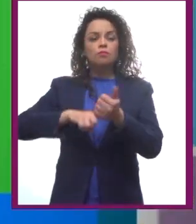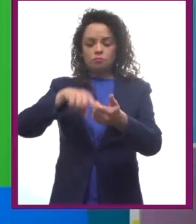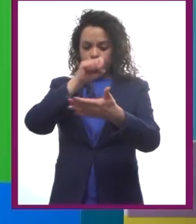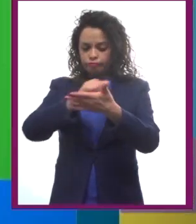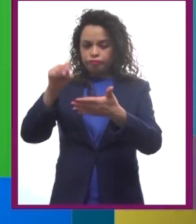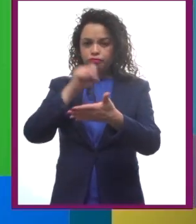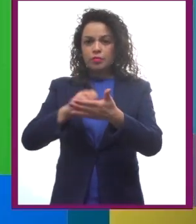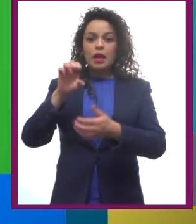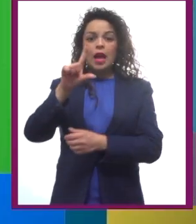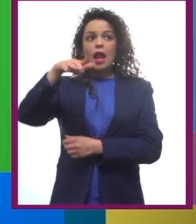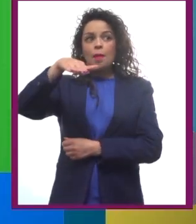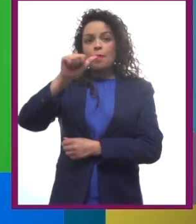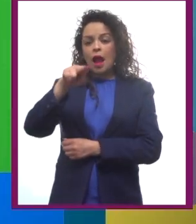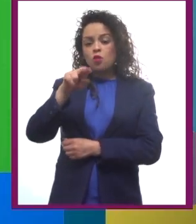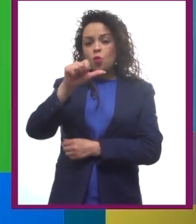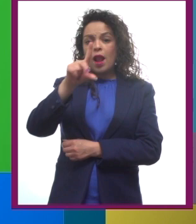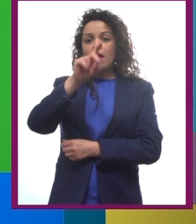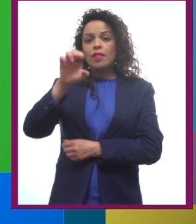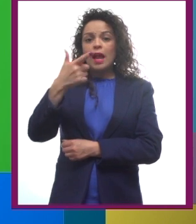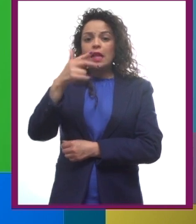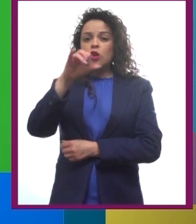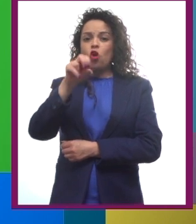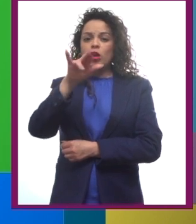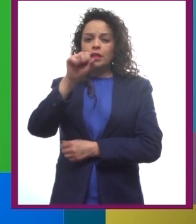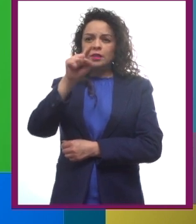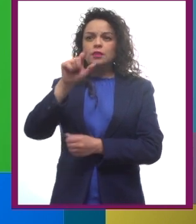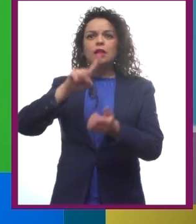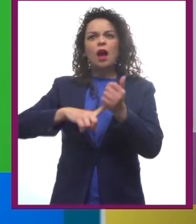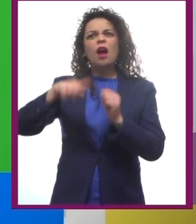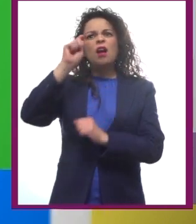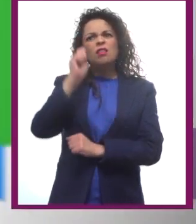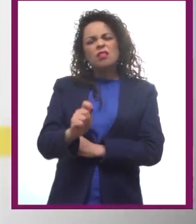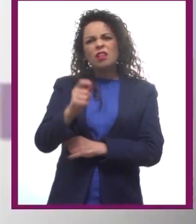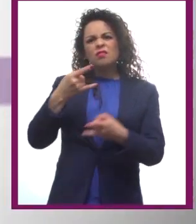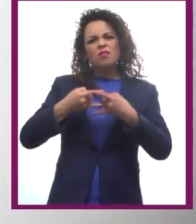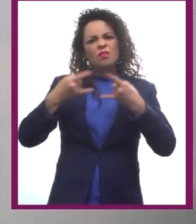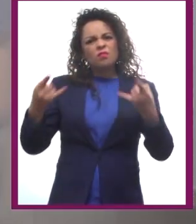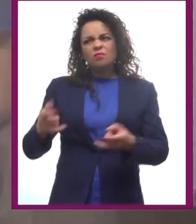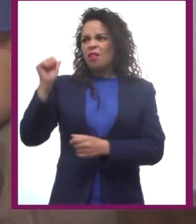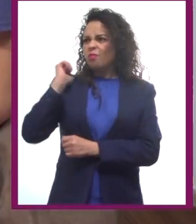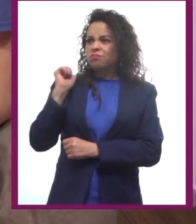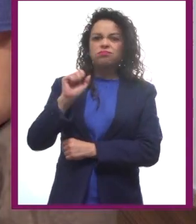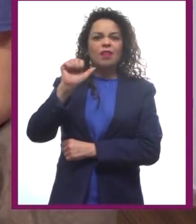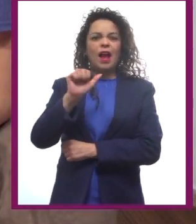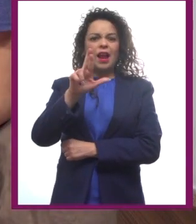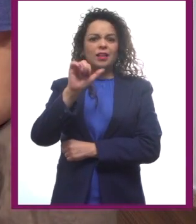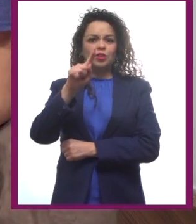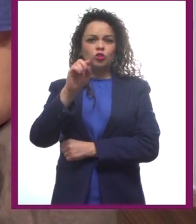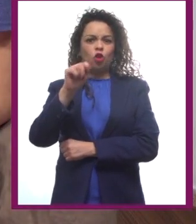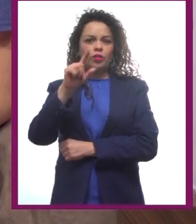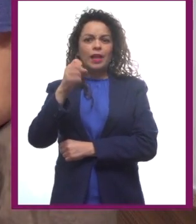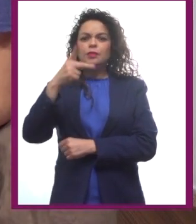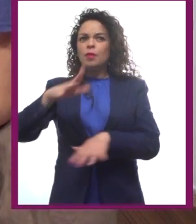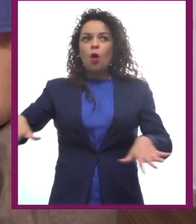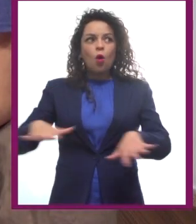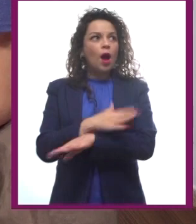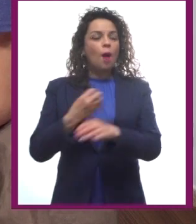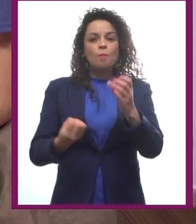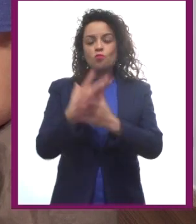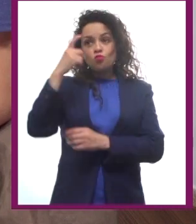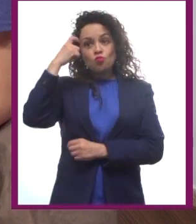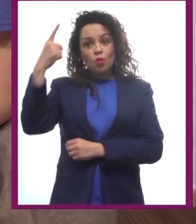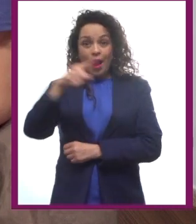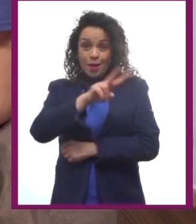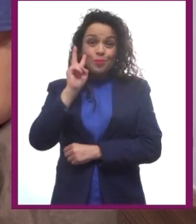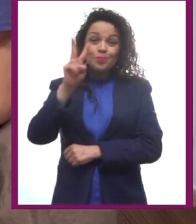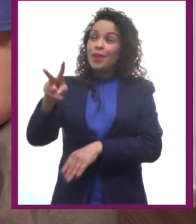obra El Manual del Guionista, ahondó en el paradigma aristotélico, dándole una nueva dimensión. ¡Míralo! ¡Ahí